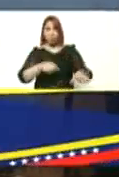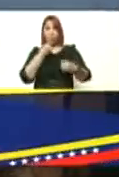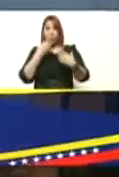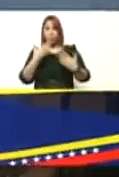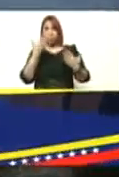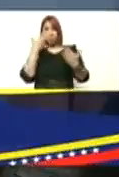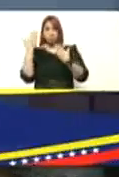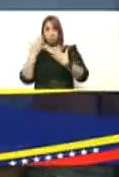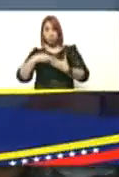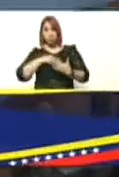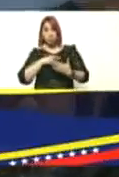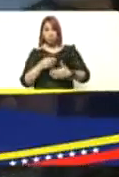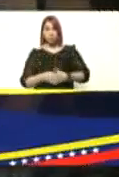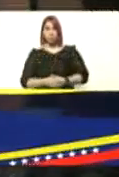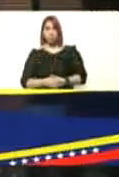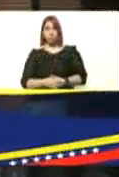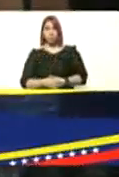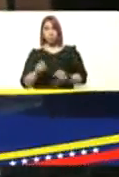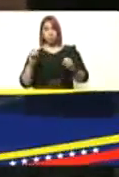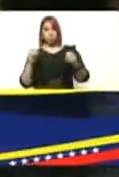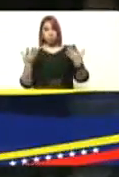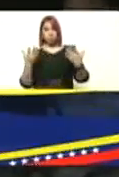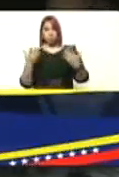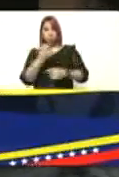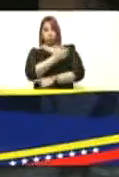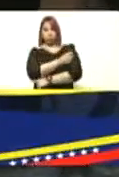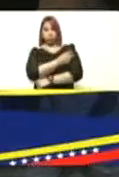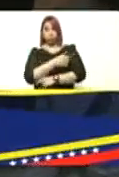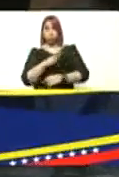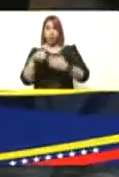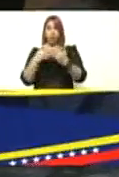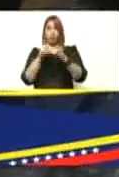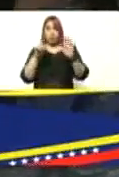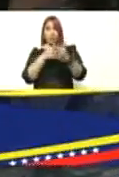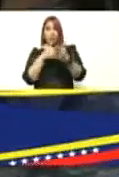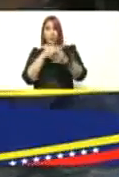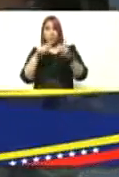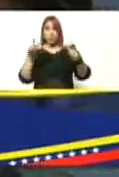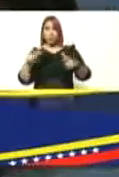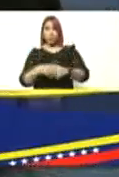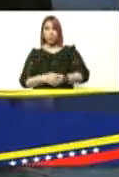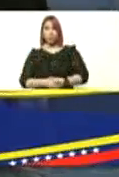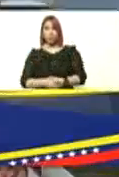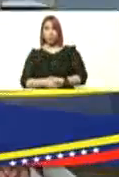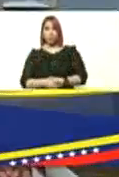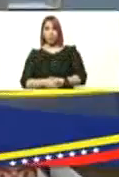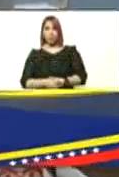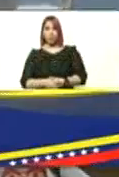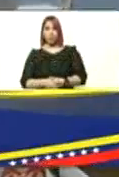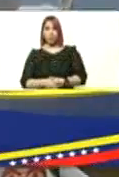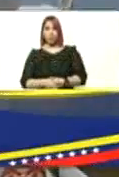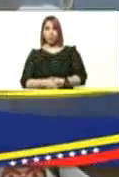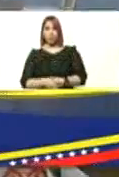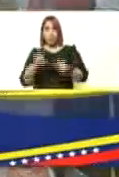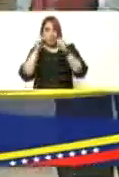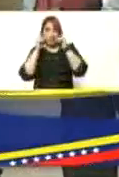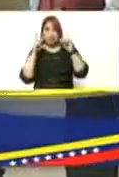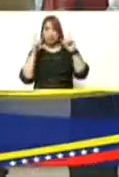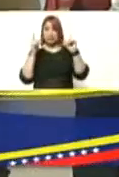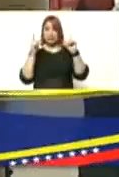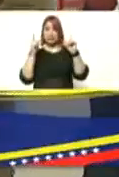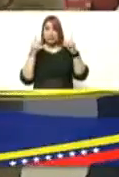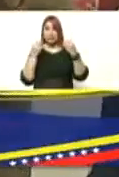hemos nosotros logrado vacunar hasta 6 mil personas presidente en un día eso ha sido una cosa impresionante